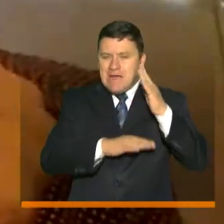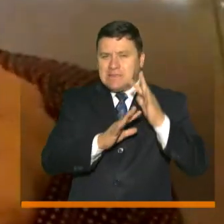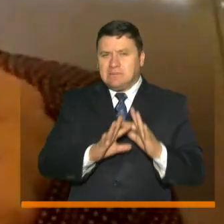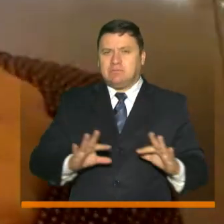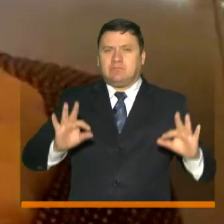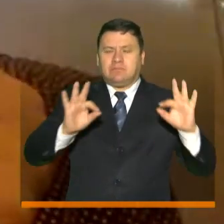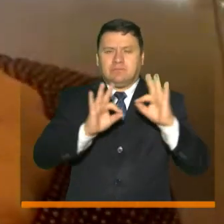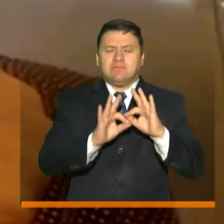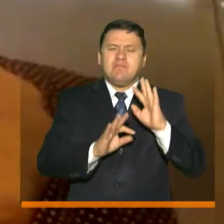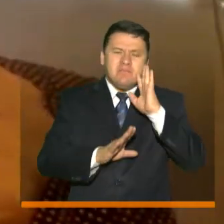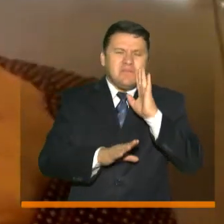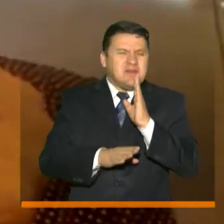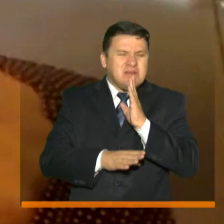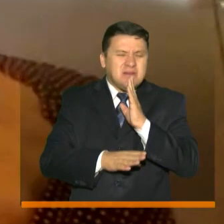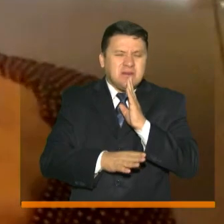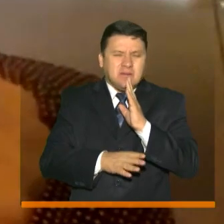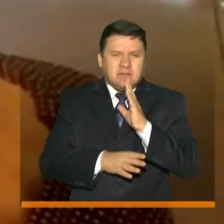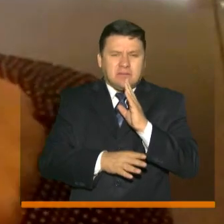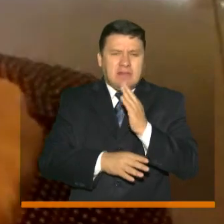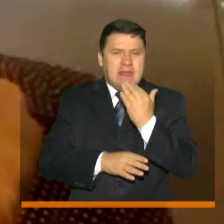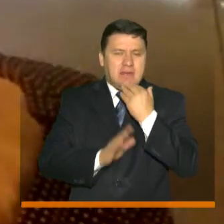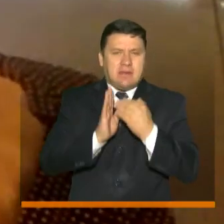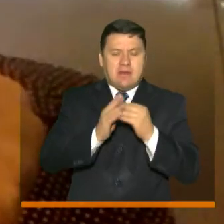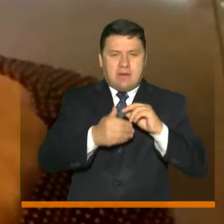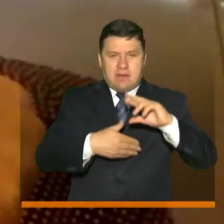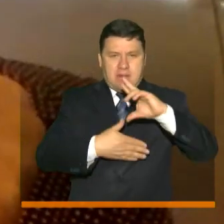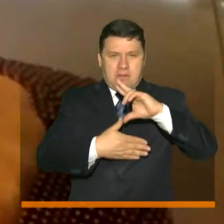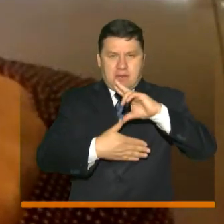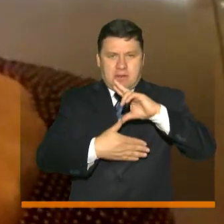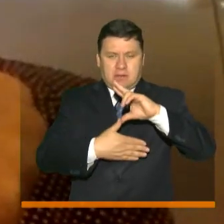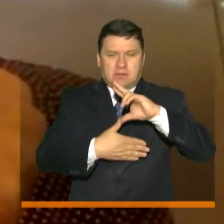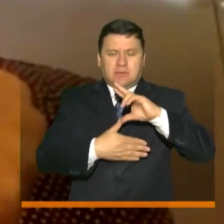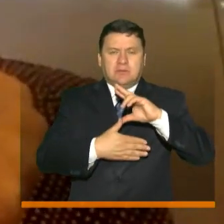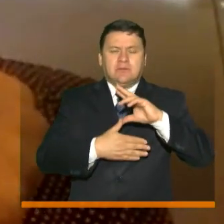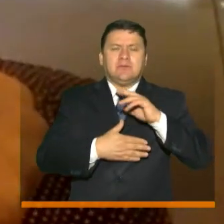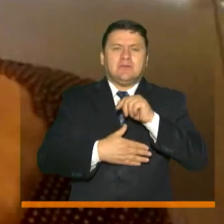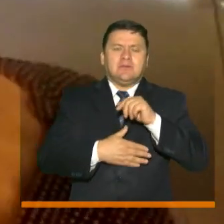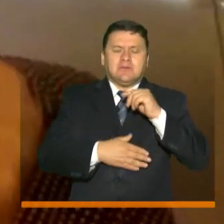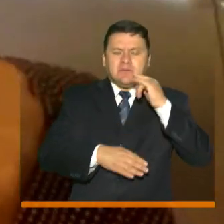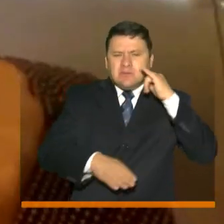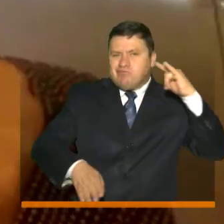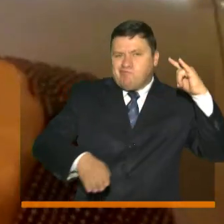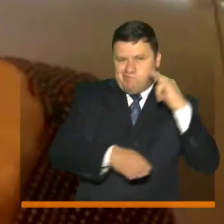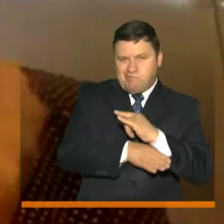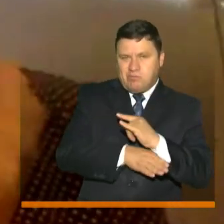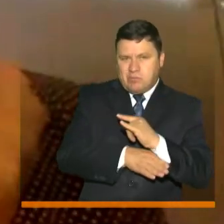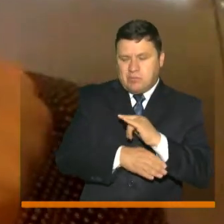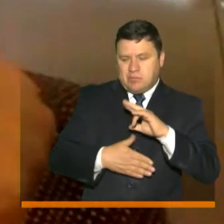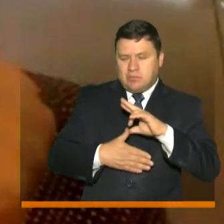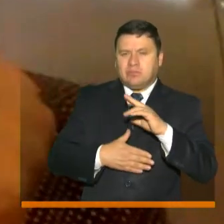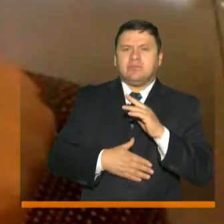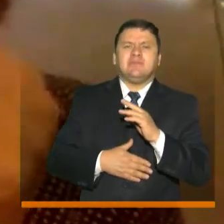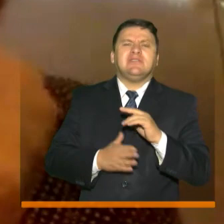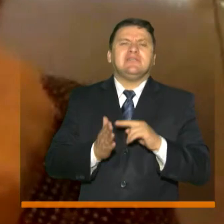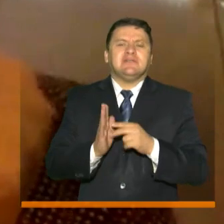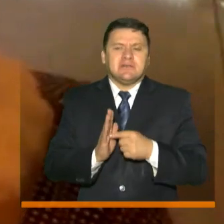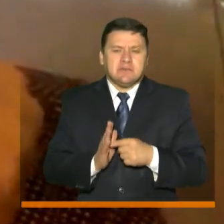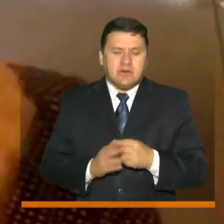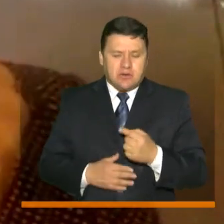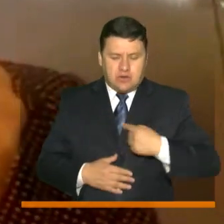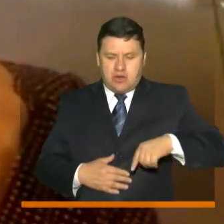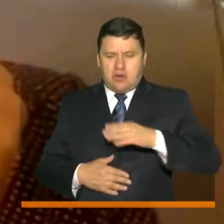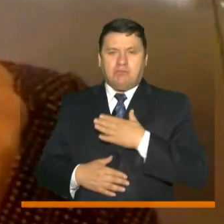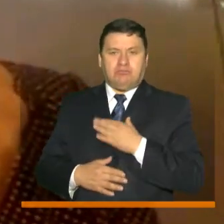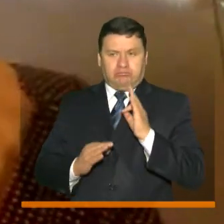importantes y además ejemplo en América Latina en organizaciones de este estilo en América Latina es decir que